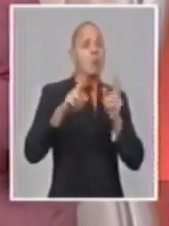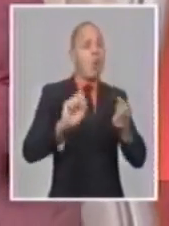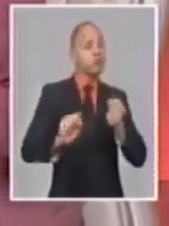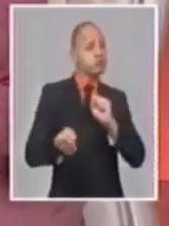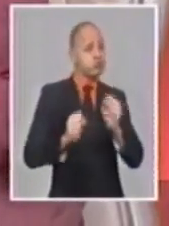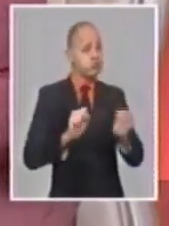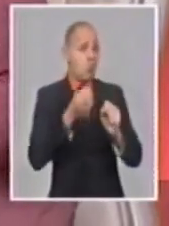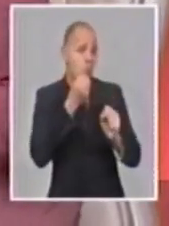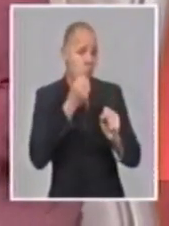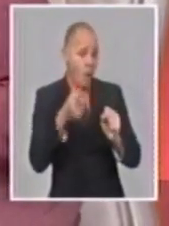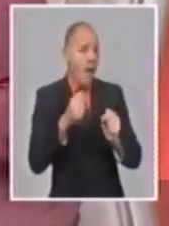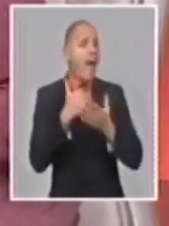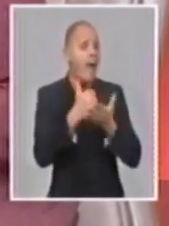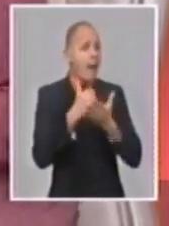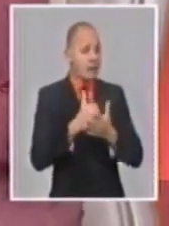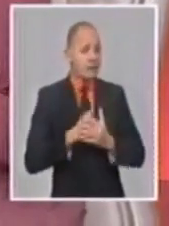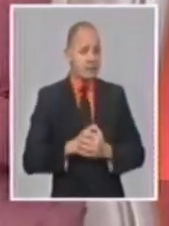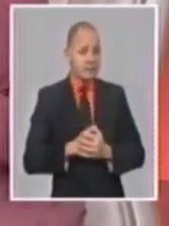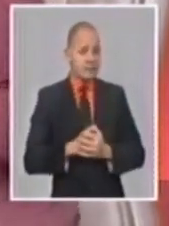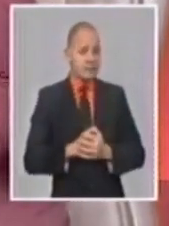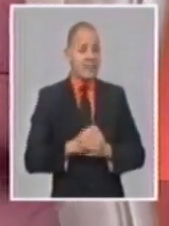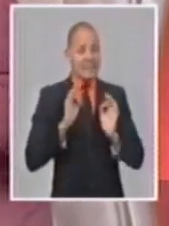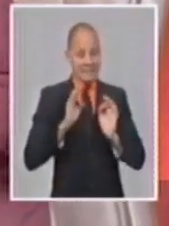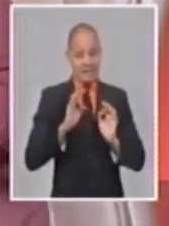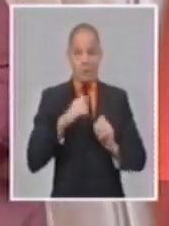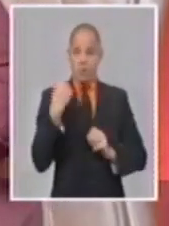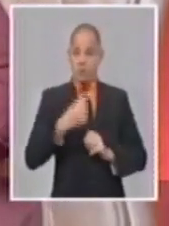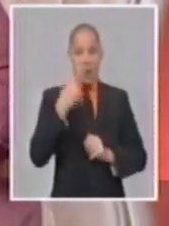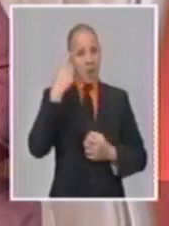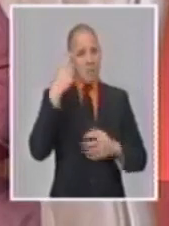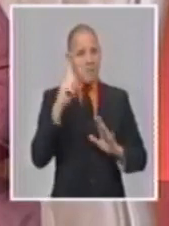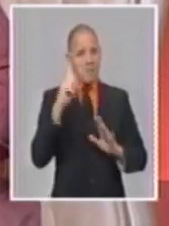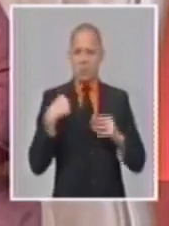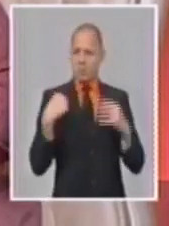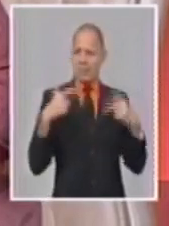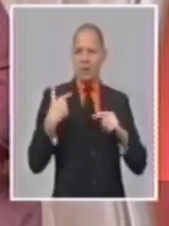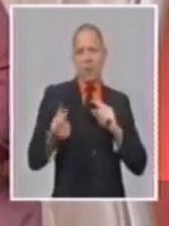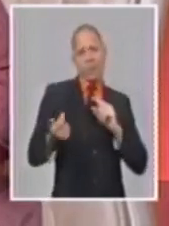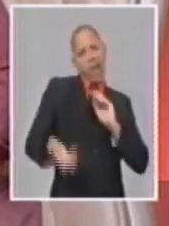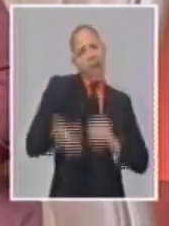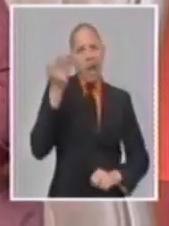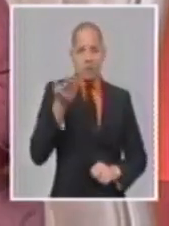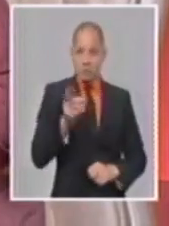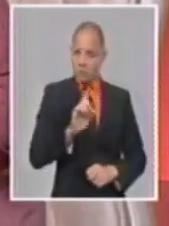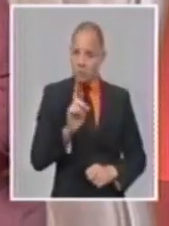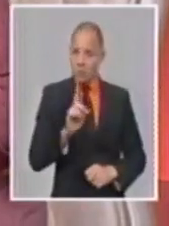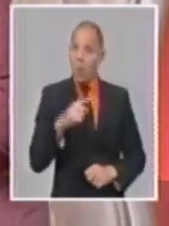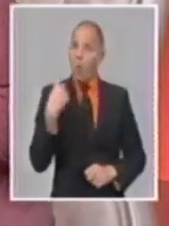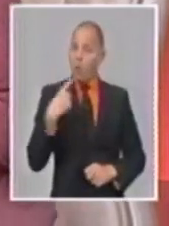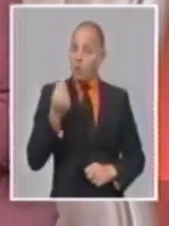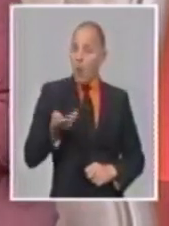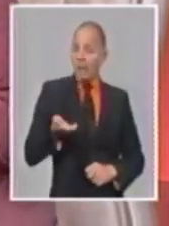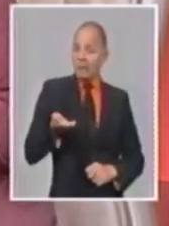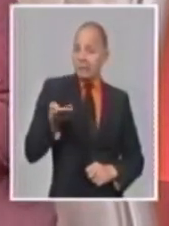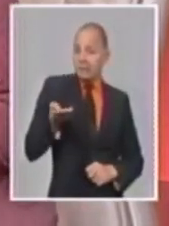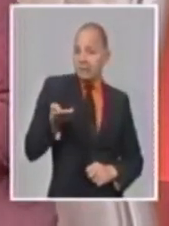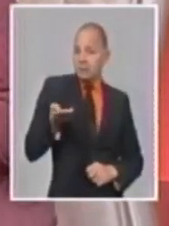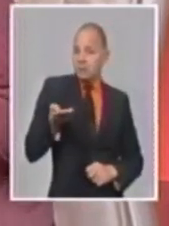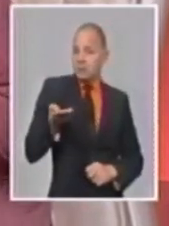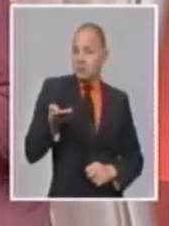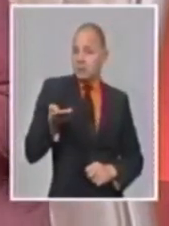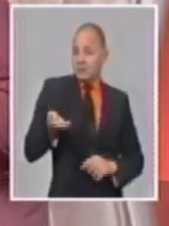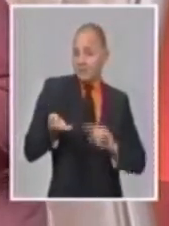contención que parten de no desear un crecimiento más allá del diseñado de los precios, pero que para nada